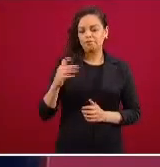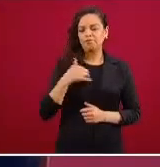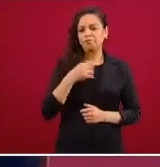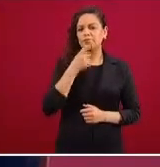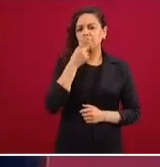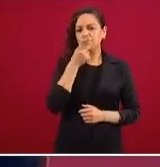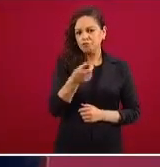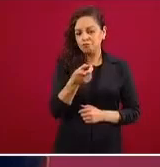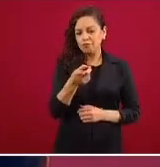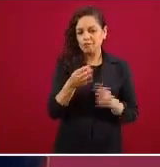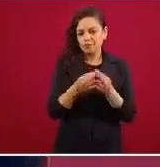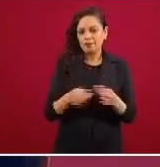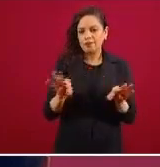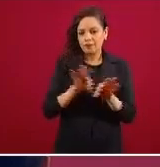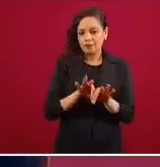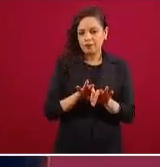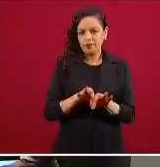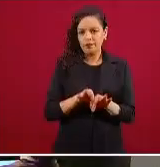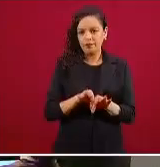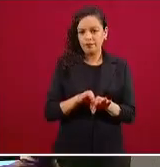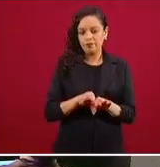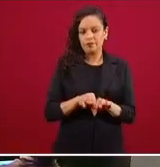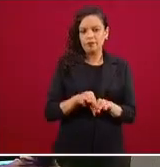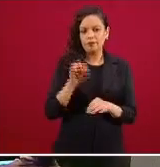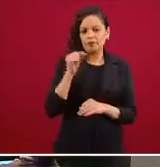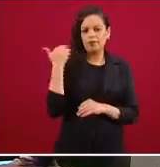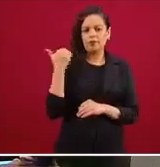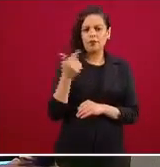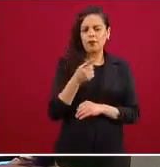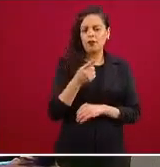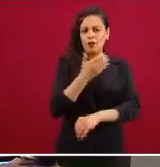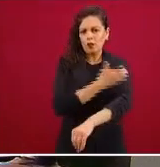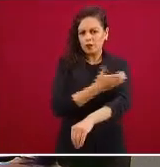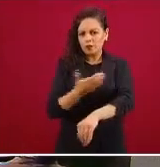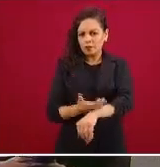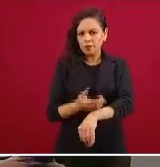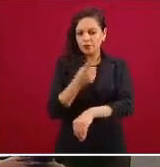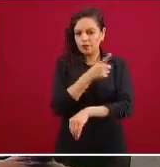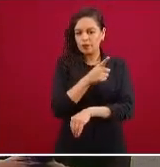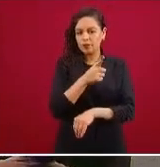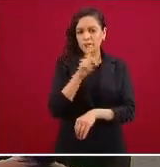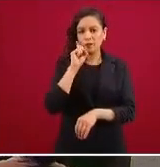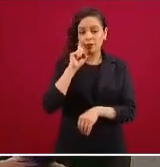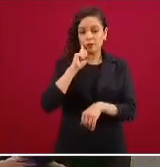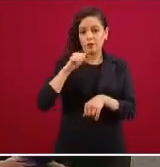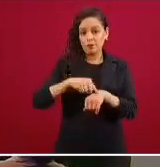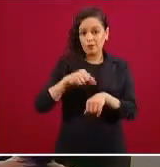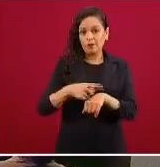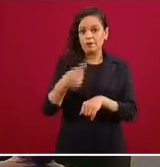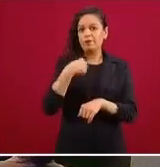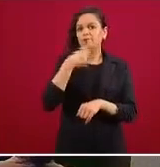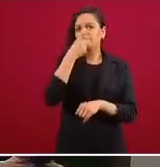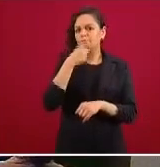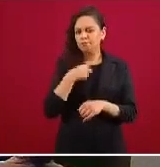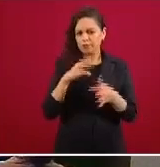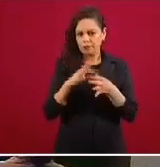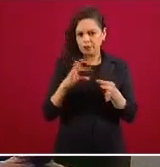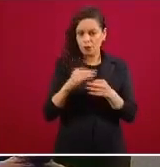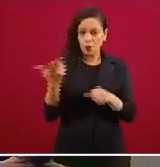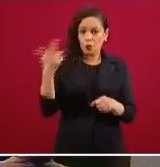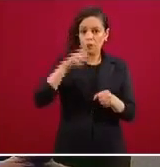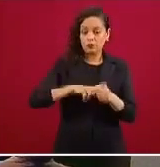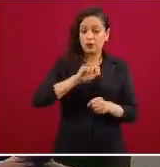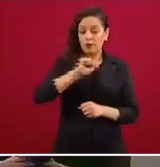propósito de un caso anecdótico que me relataron compañeras médicas de un hospital público